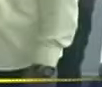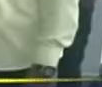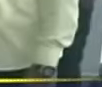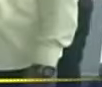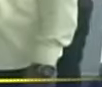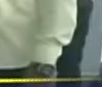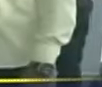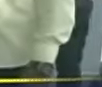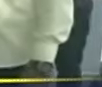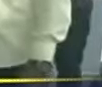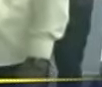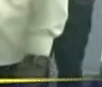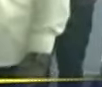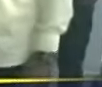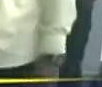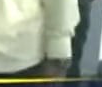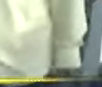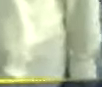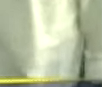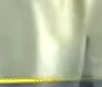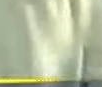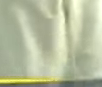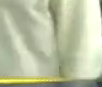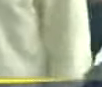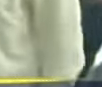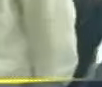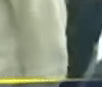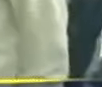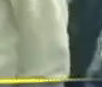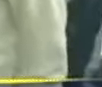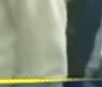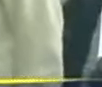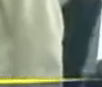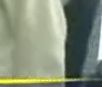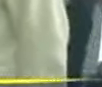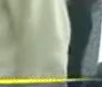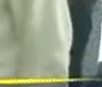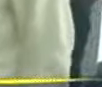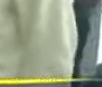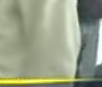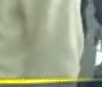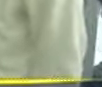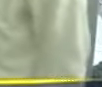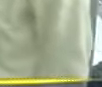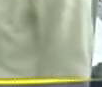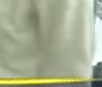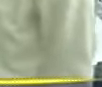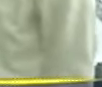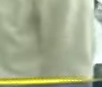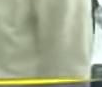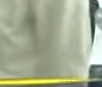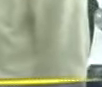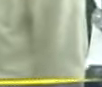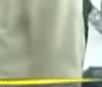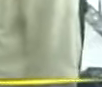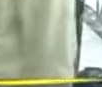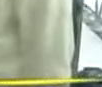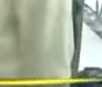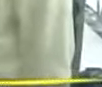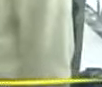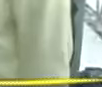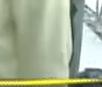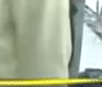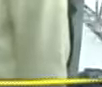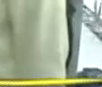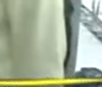compañeras de trabajo Muchísimas gracias Gracias Hola Taylin Ramón Ramón Taylin Ramón, un